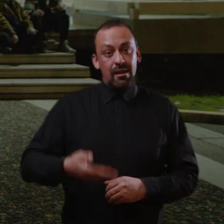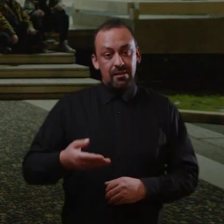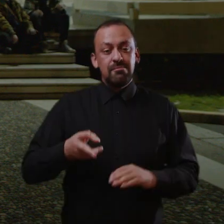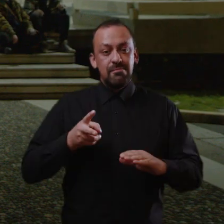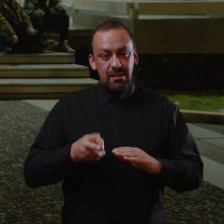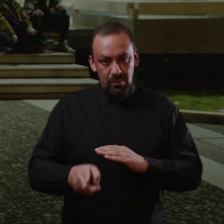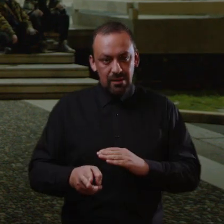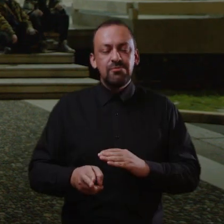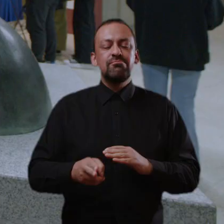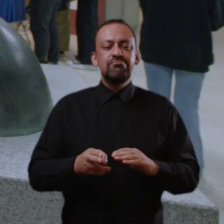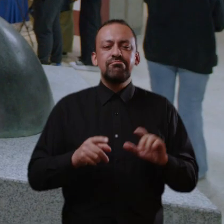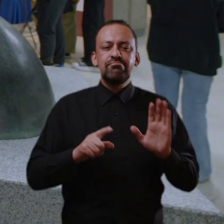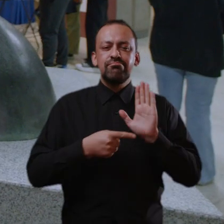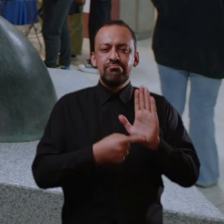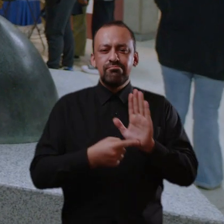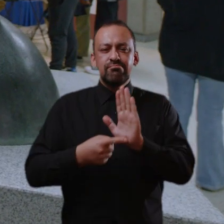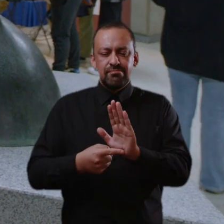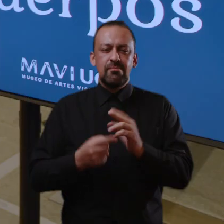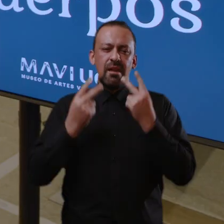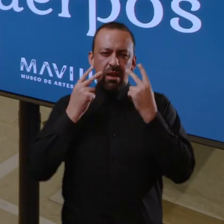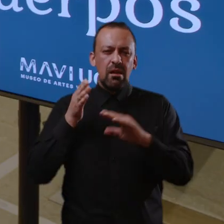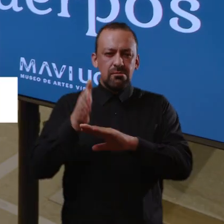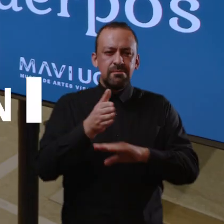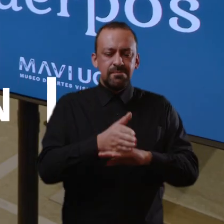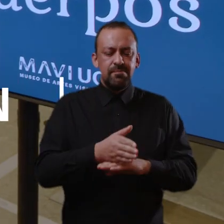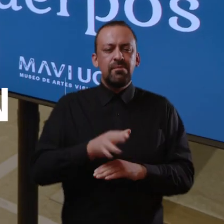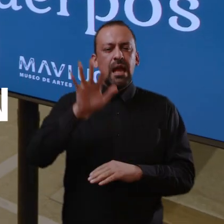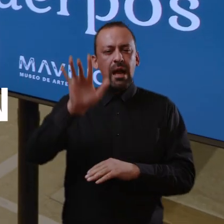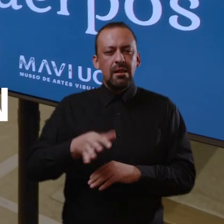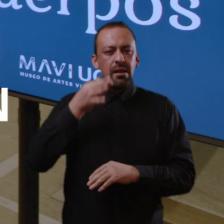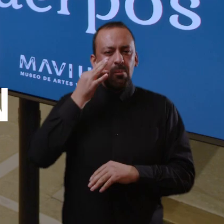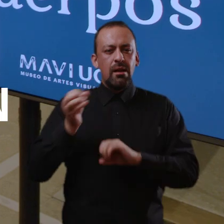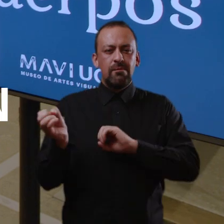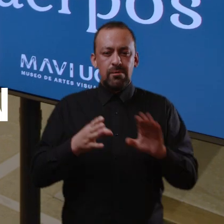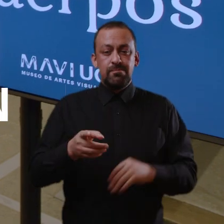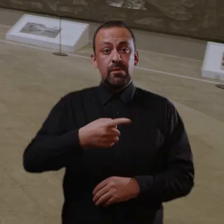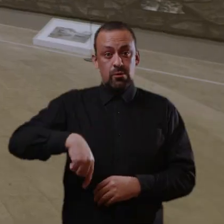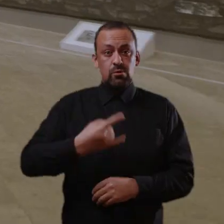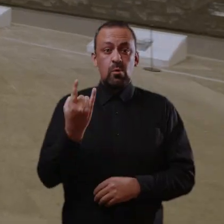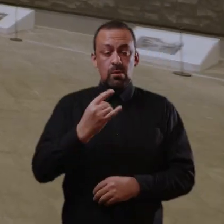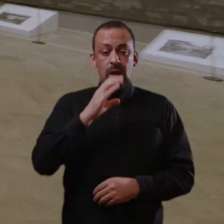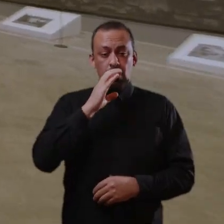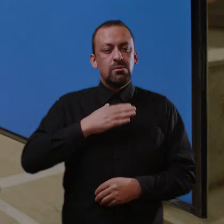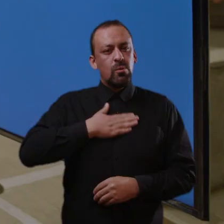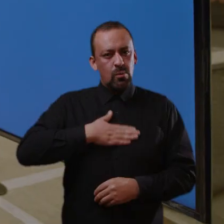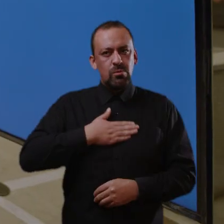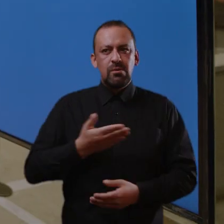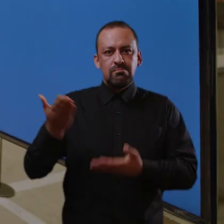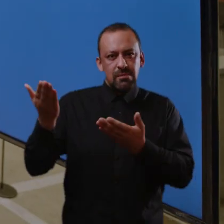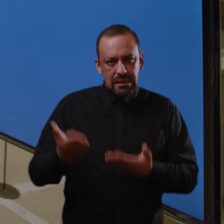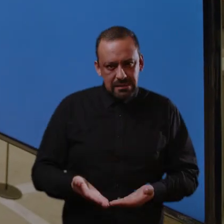Estamos en la inauguración de la exposición de esta itinerancia Deshumanizar Cuerpos. Como Universidad de